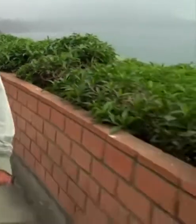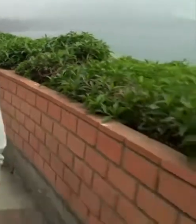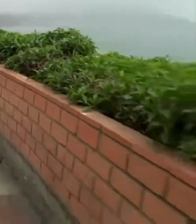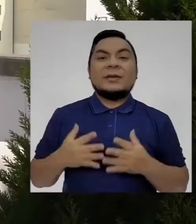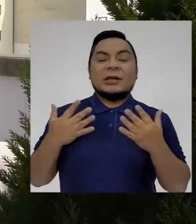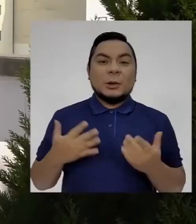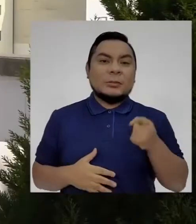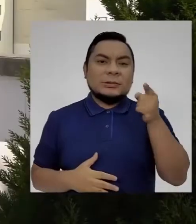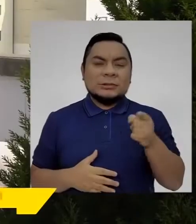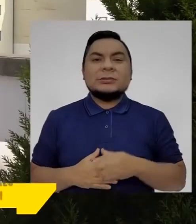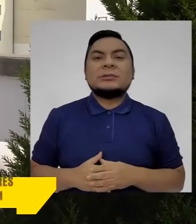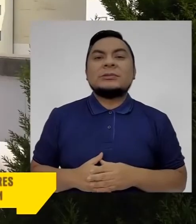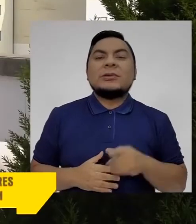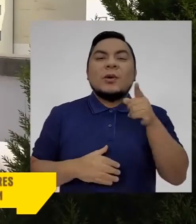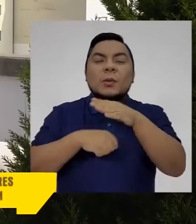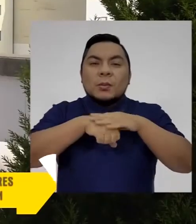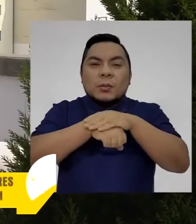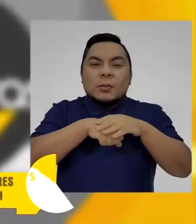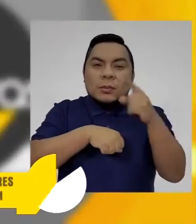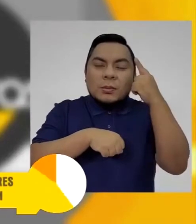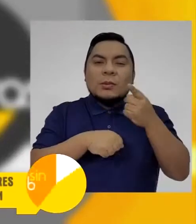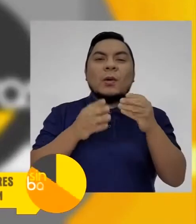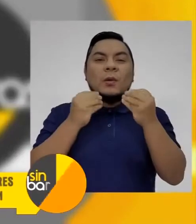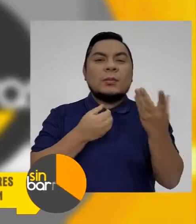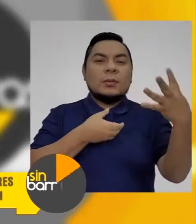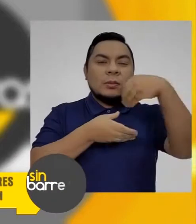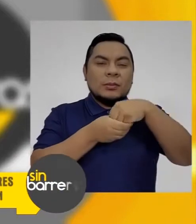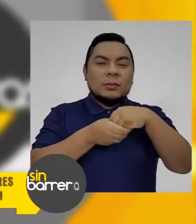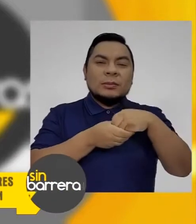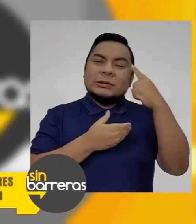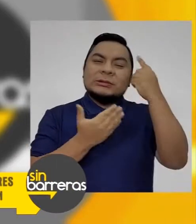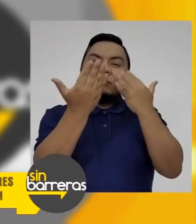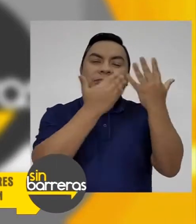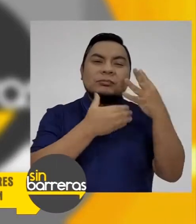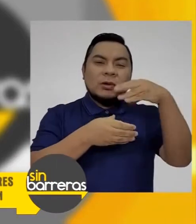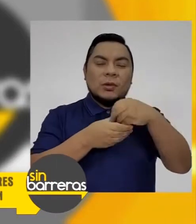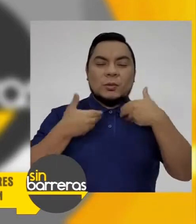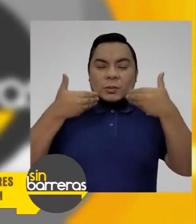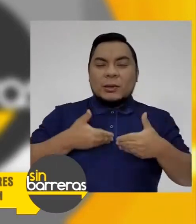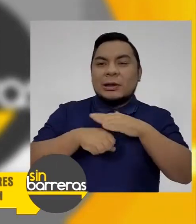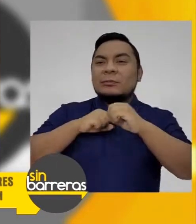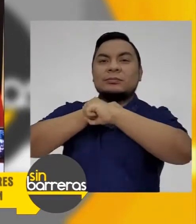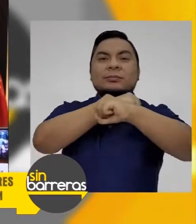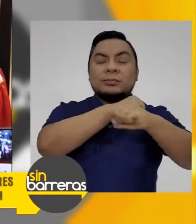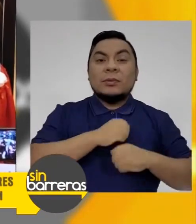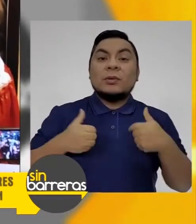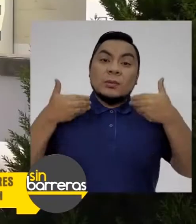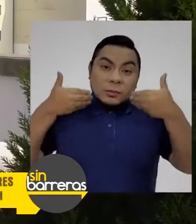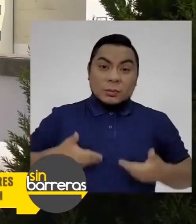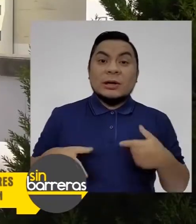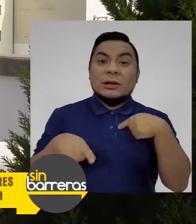Me intereso a una escuela de teatro en liberate y talleres especiales. Soy